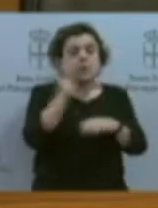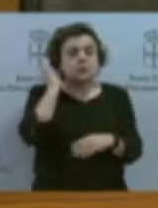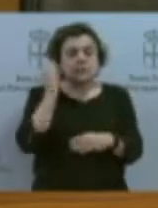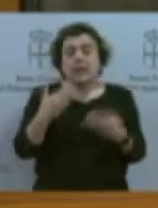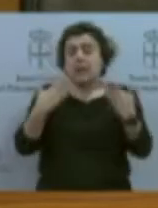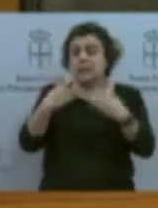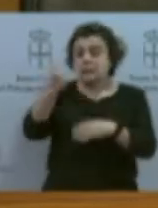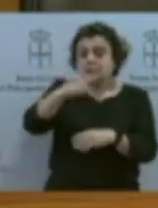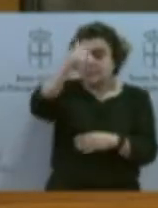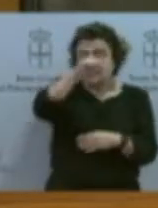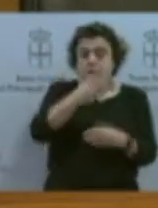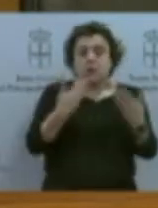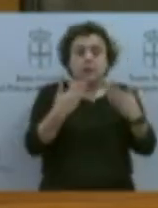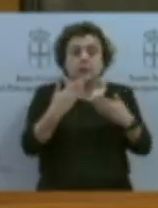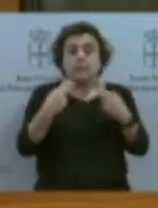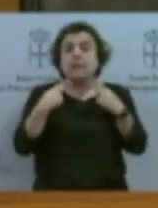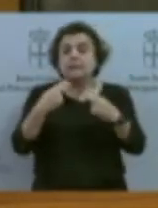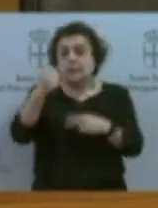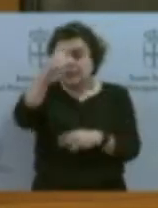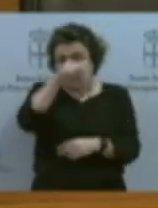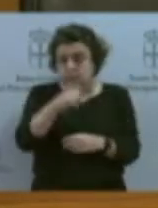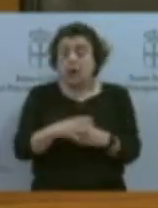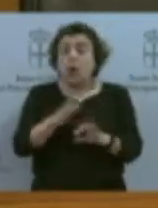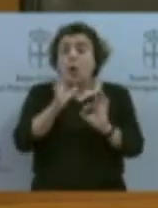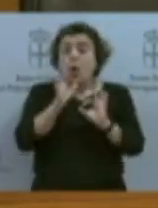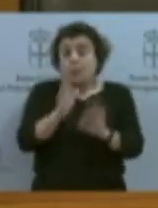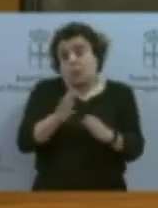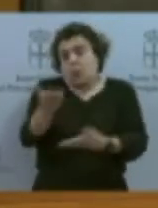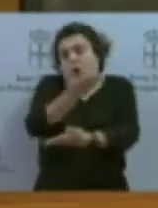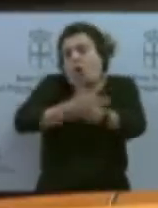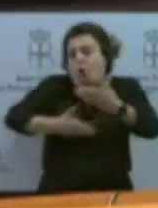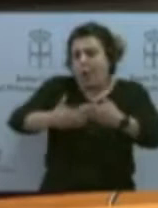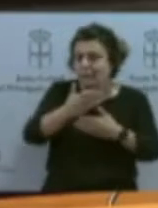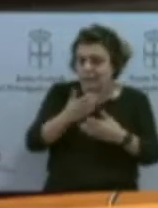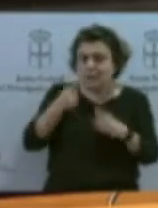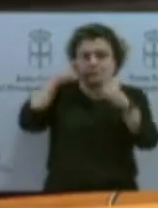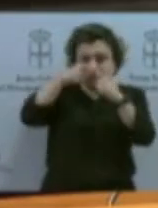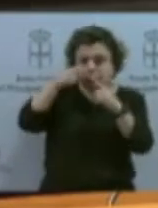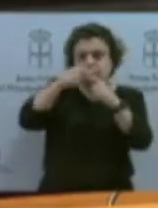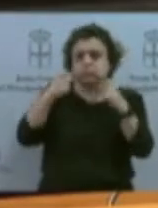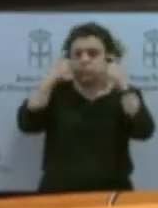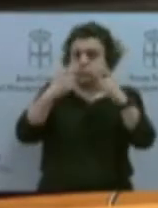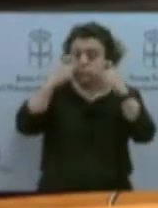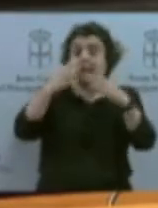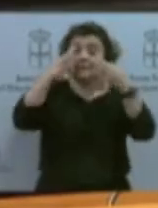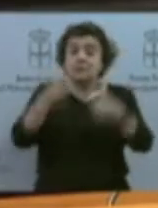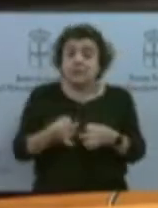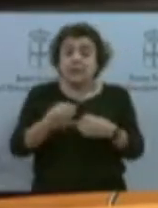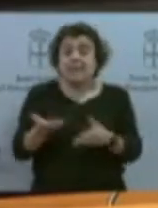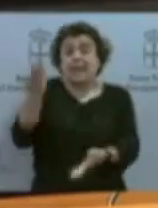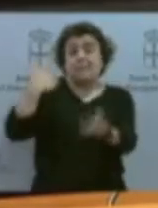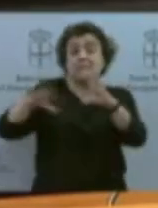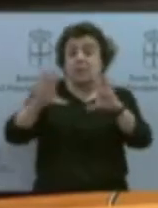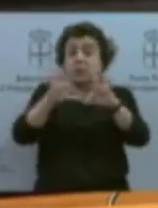su colaboración y vehemencia. Sí, es verdad que el pasado día de Xuno publicó la normativa en la que se actualicen los eventos